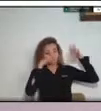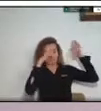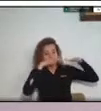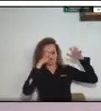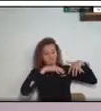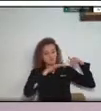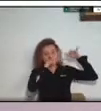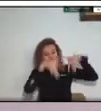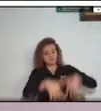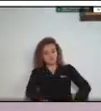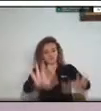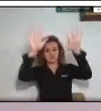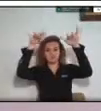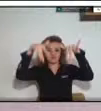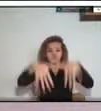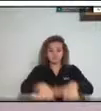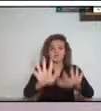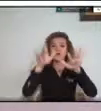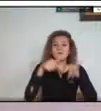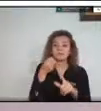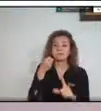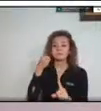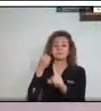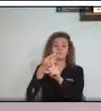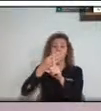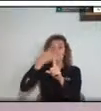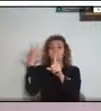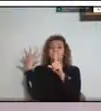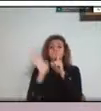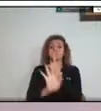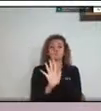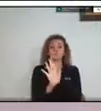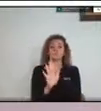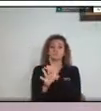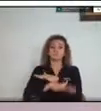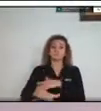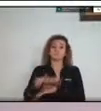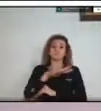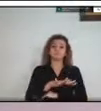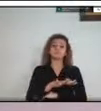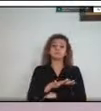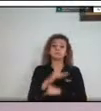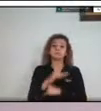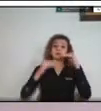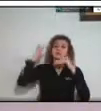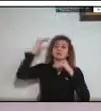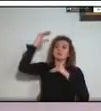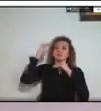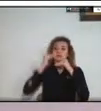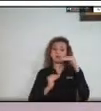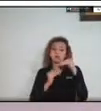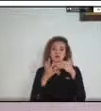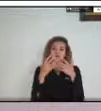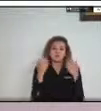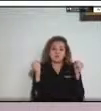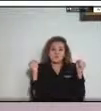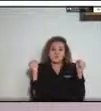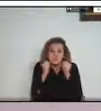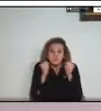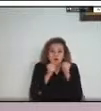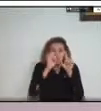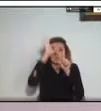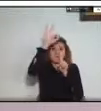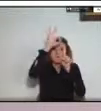cordillera oriental y al interactuar y cruzar la cordillera ganan altitud, disminuyen su temperatura, se condensan y se precipitan